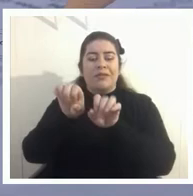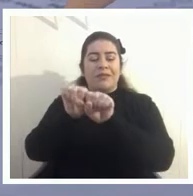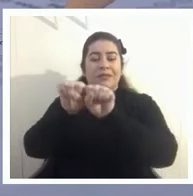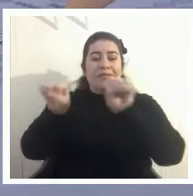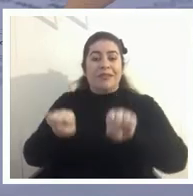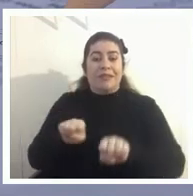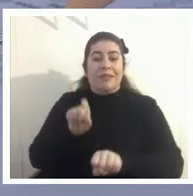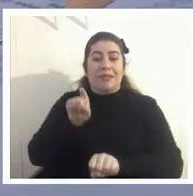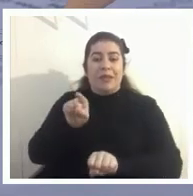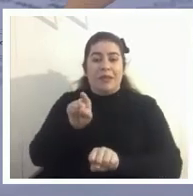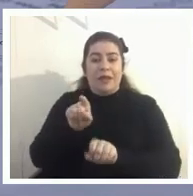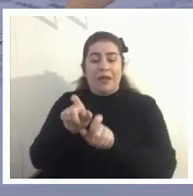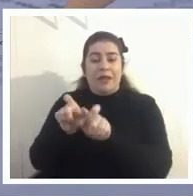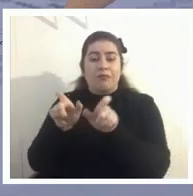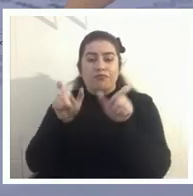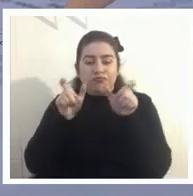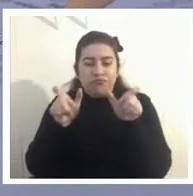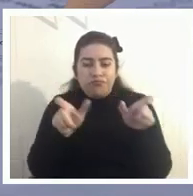monitoreo